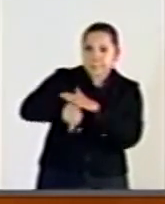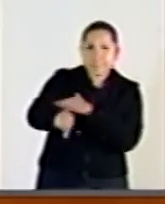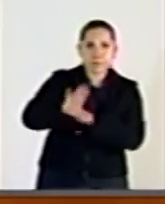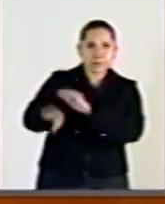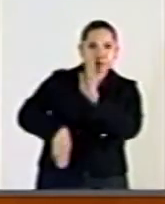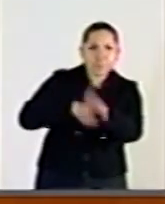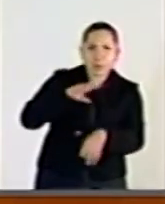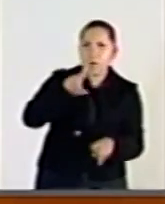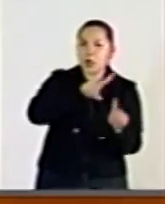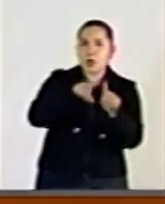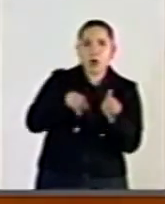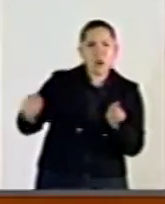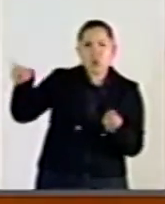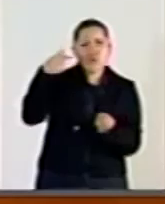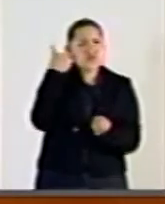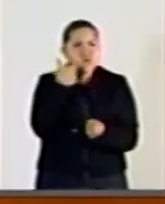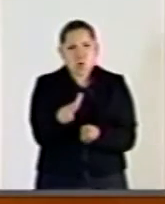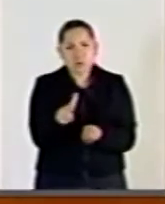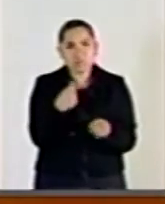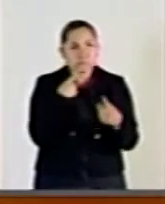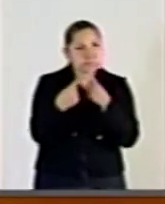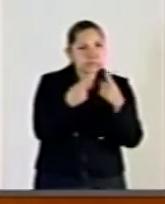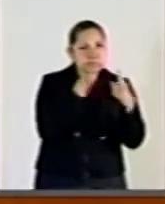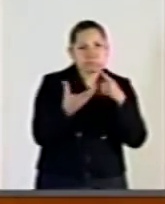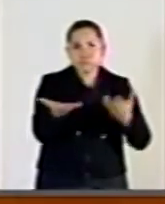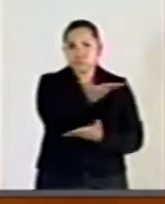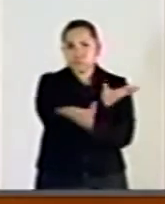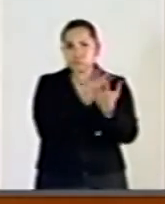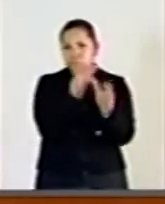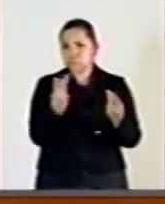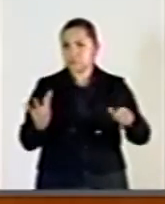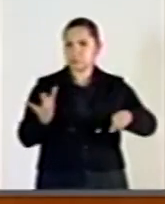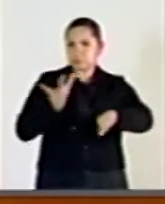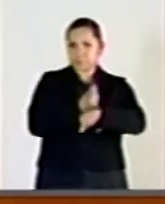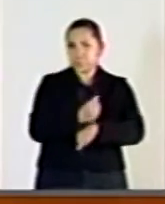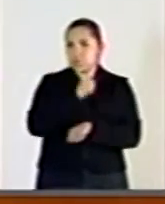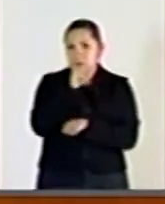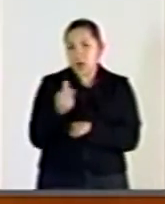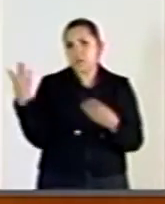la cerrazón al diálogo de las autoridades de este país.